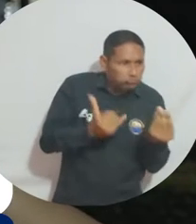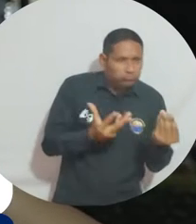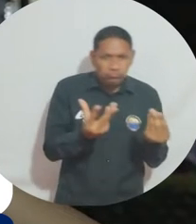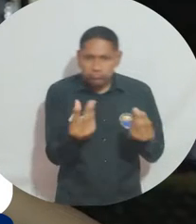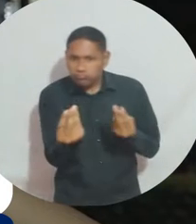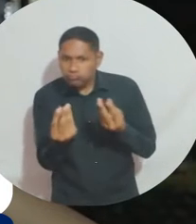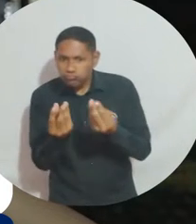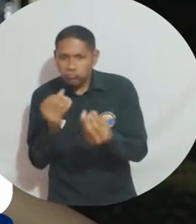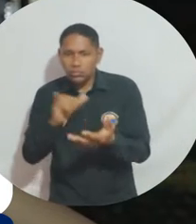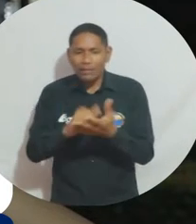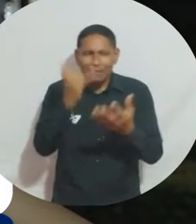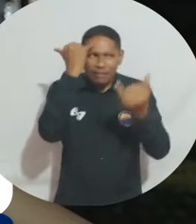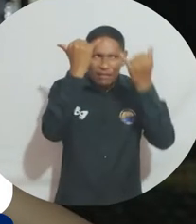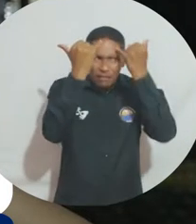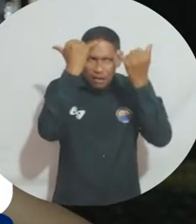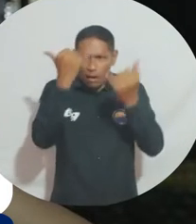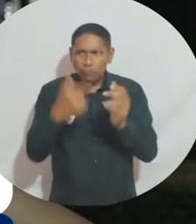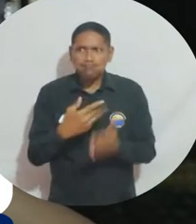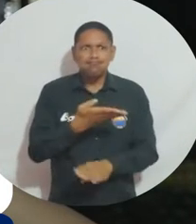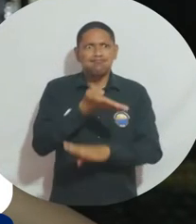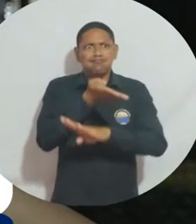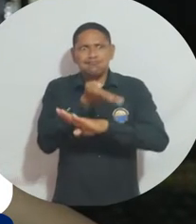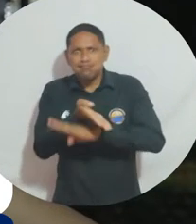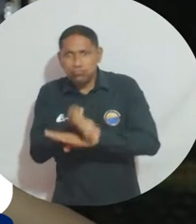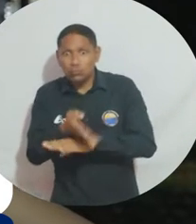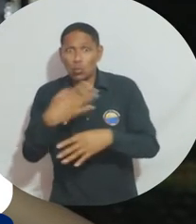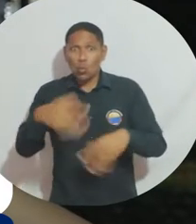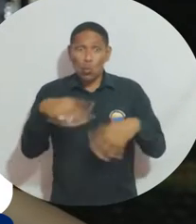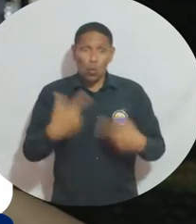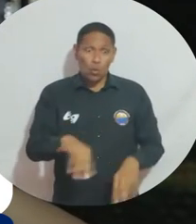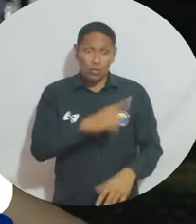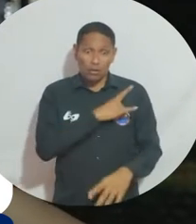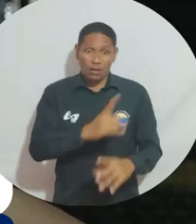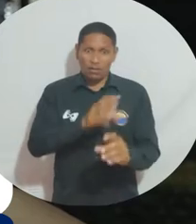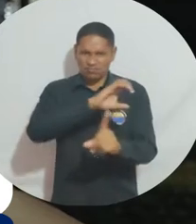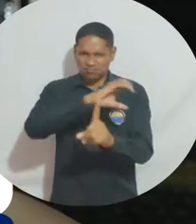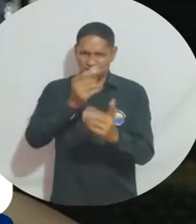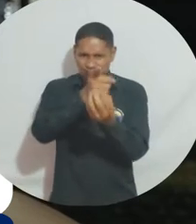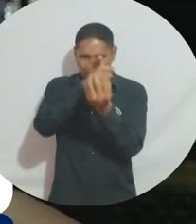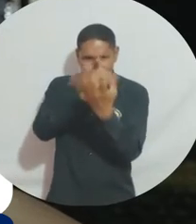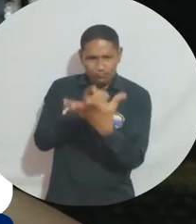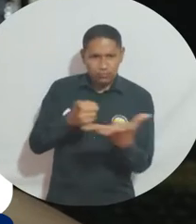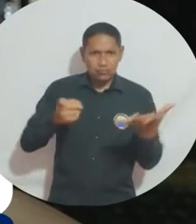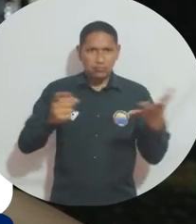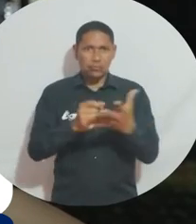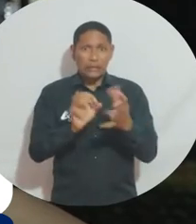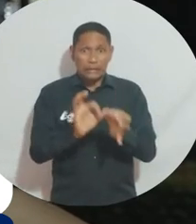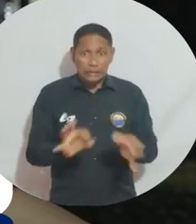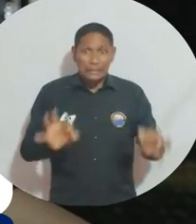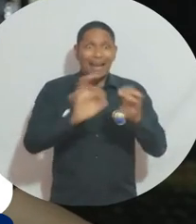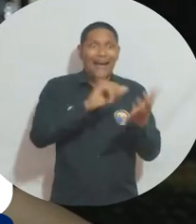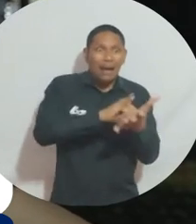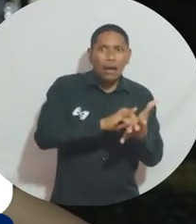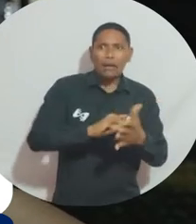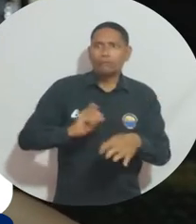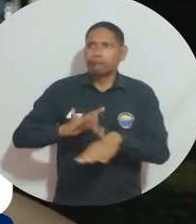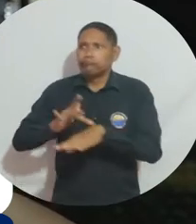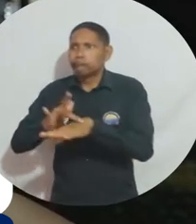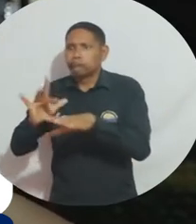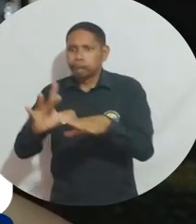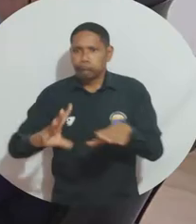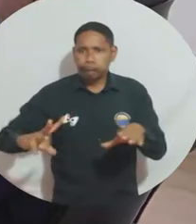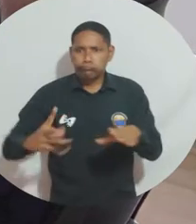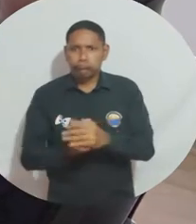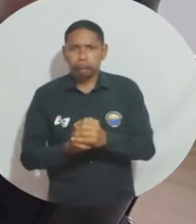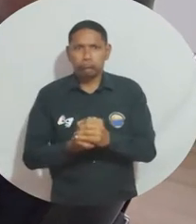uno de los colectivos que se encuentran dentro de esta universidad llena de diversidad, que precisamente quiere apelar a la